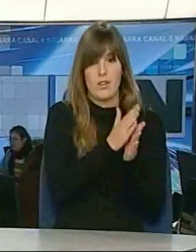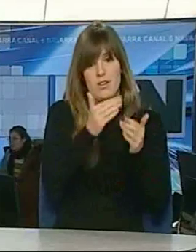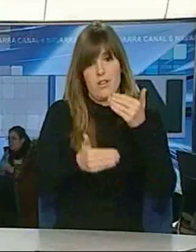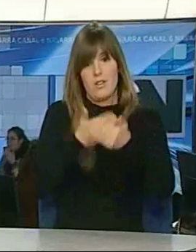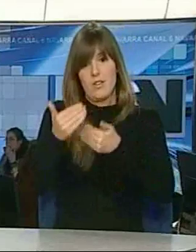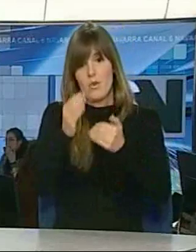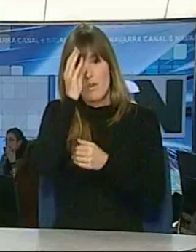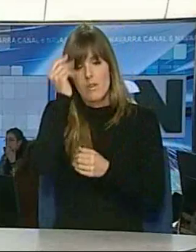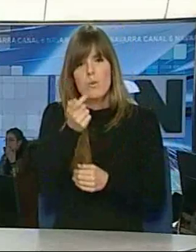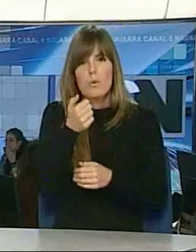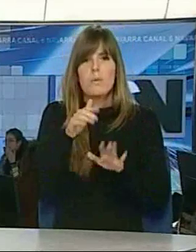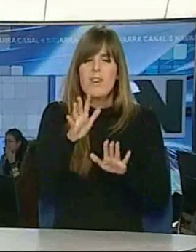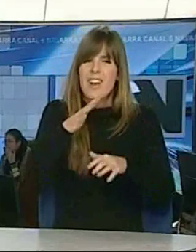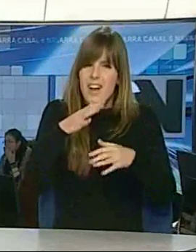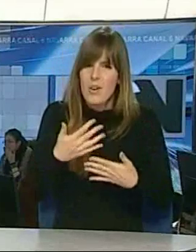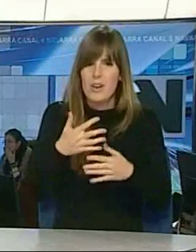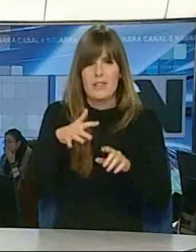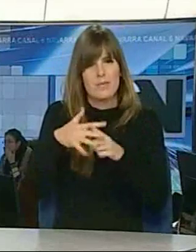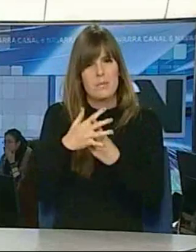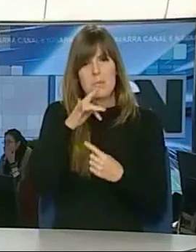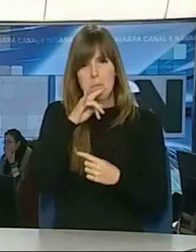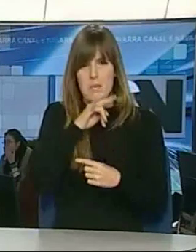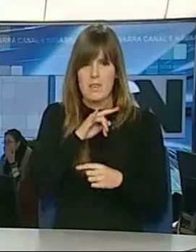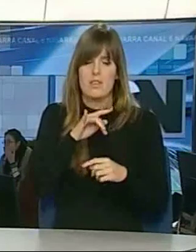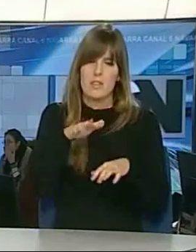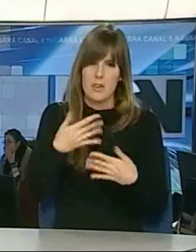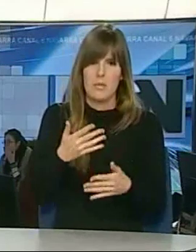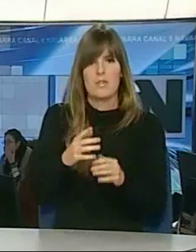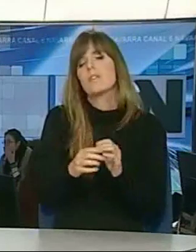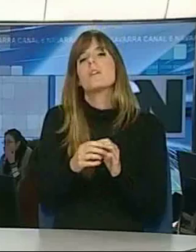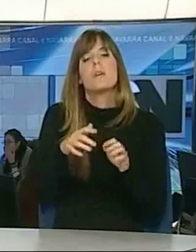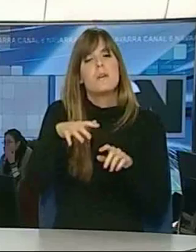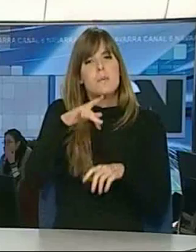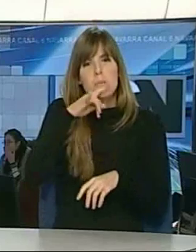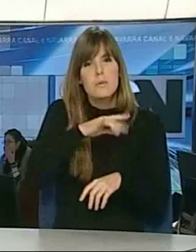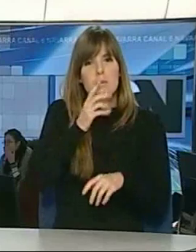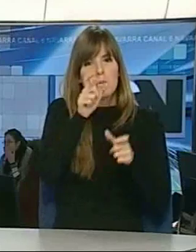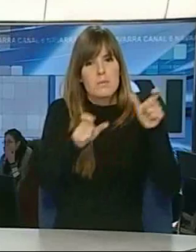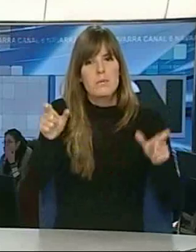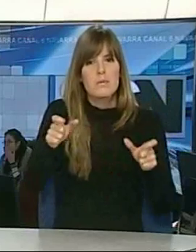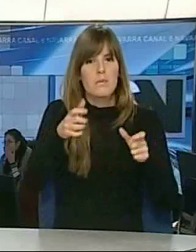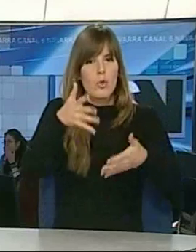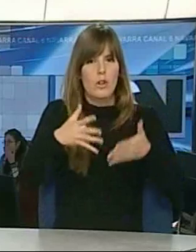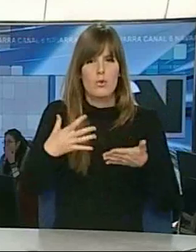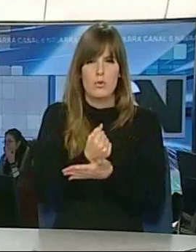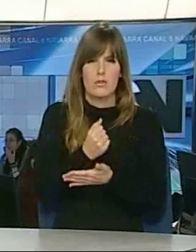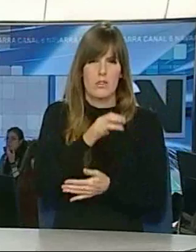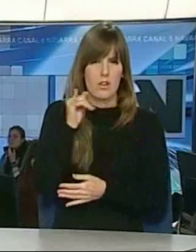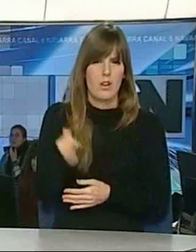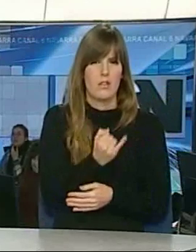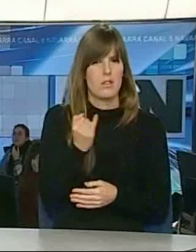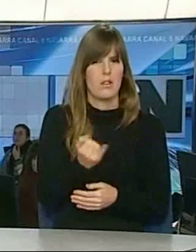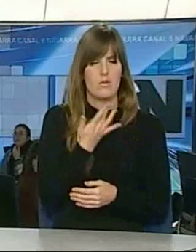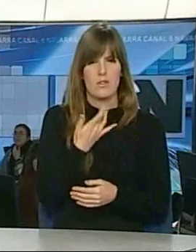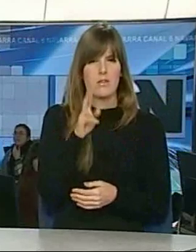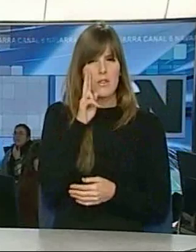qué es muy malo este momento? Pues no tanto en términos absolutos, sino porque ya toda la población está muy cansada de